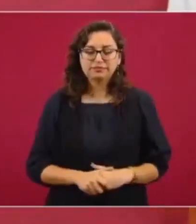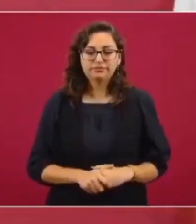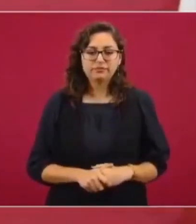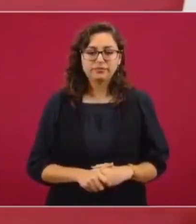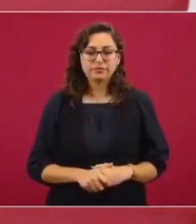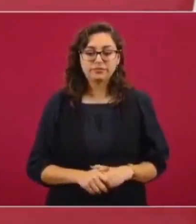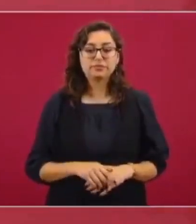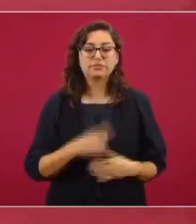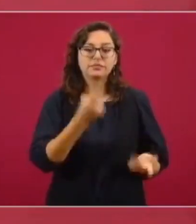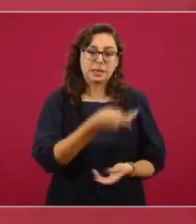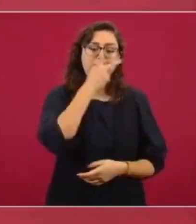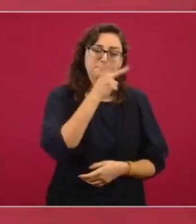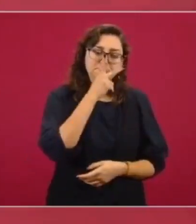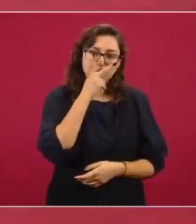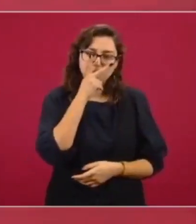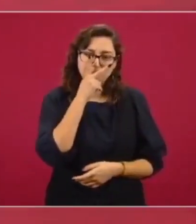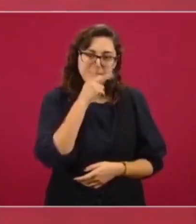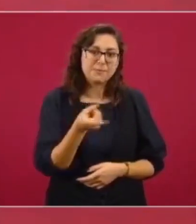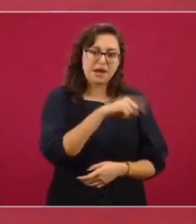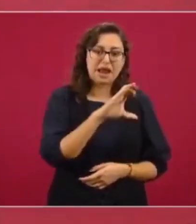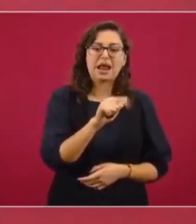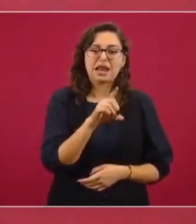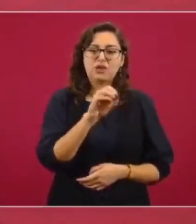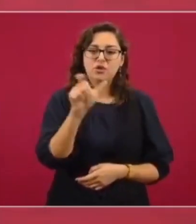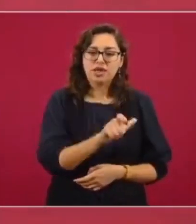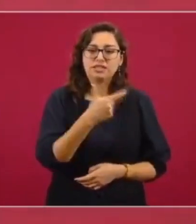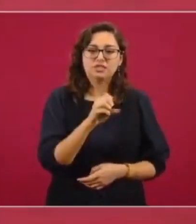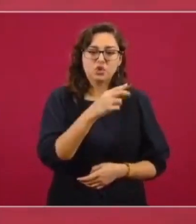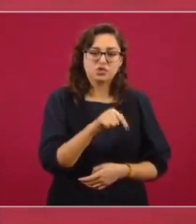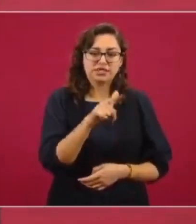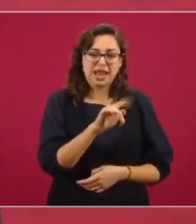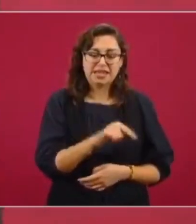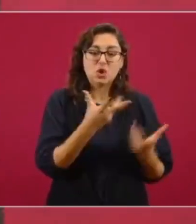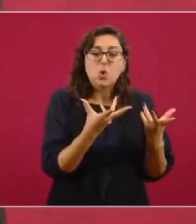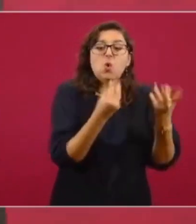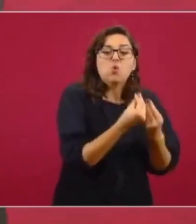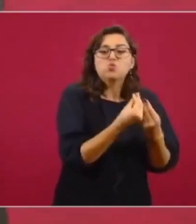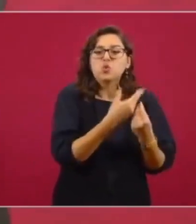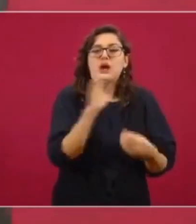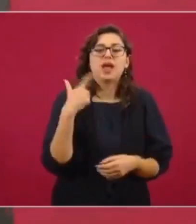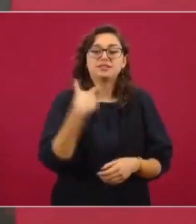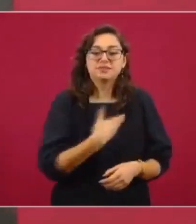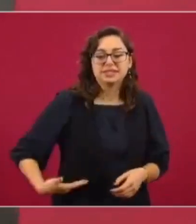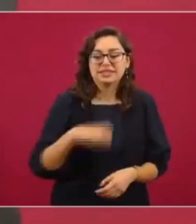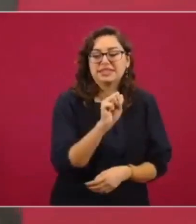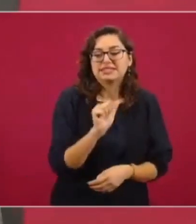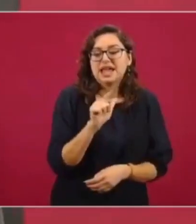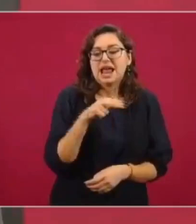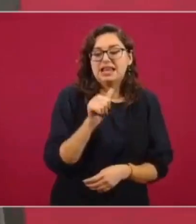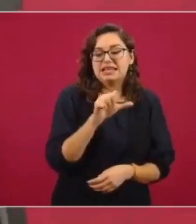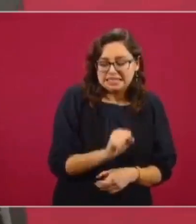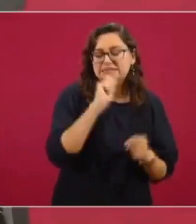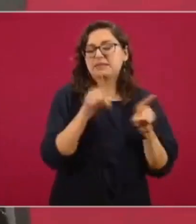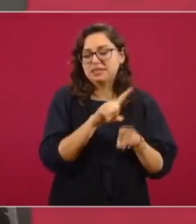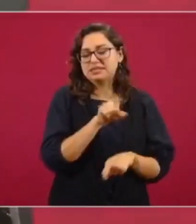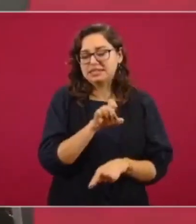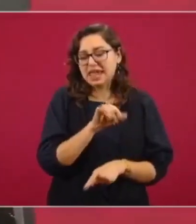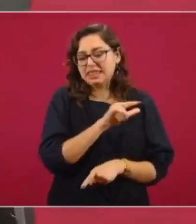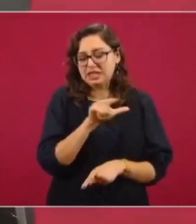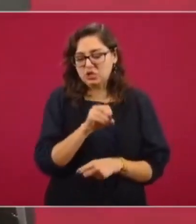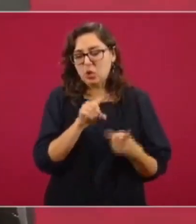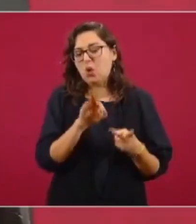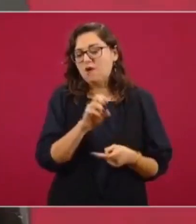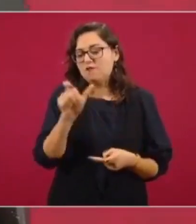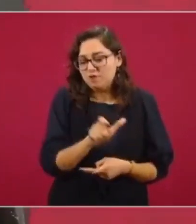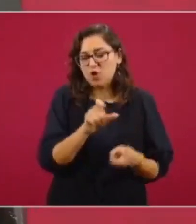Ese hijo de Claudio X. González, el que fue asesor de Salinas. Y siguió teniendo mucha influencia con Cedillo, con Fox, con